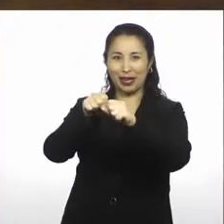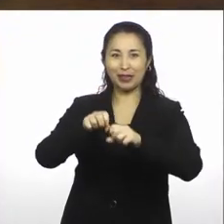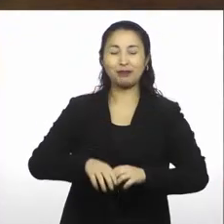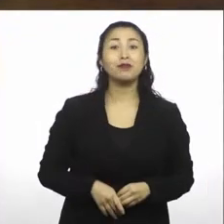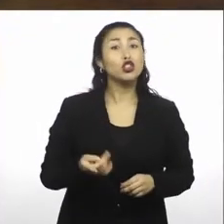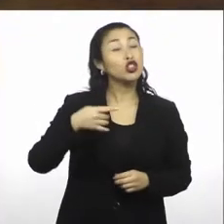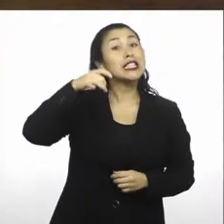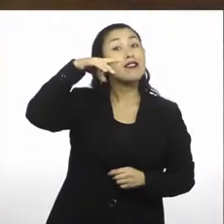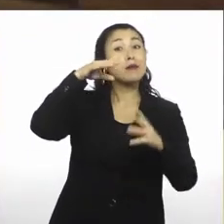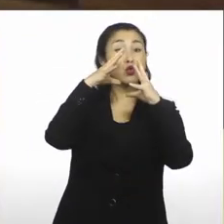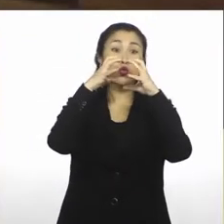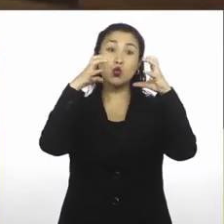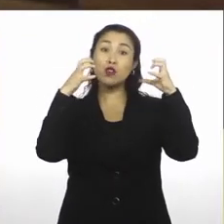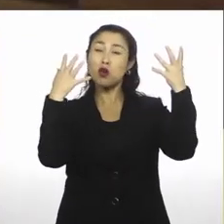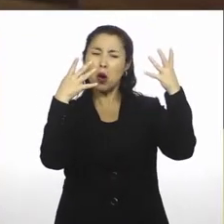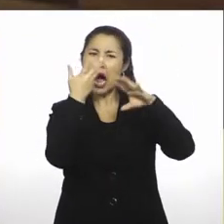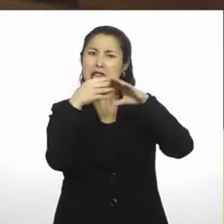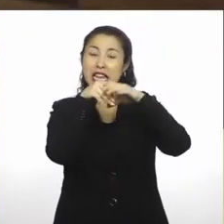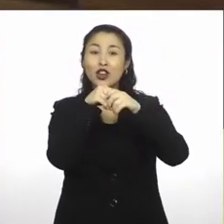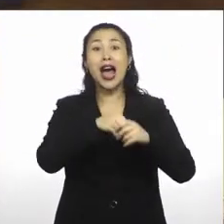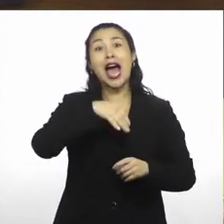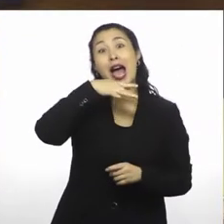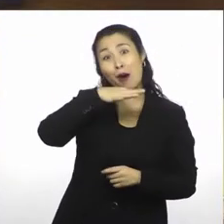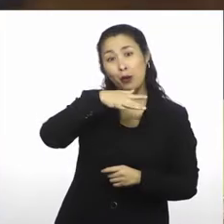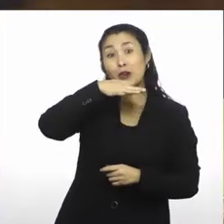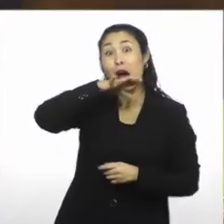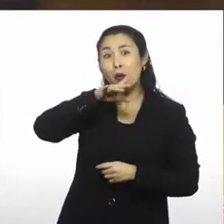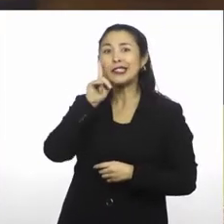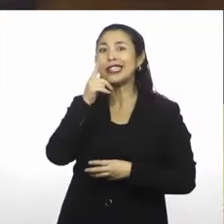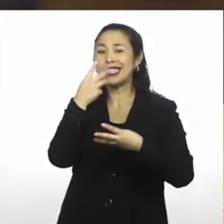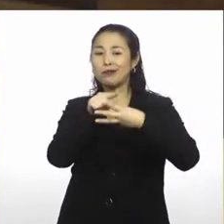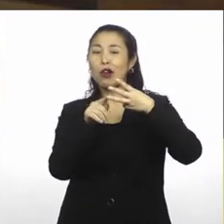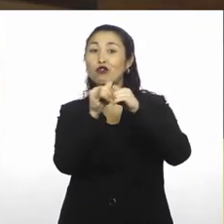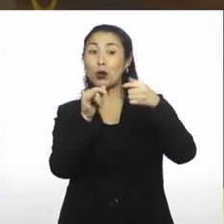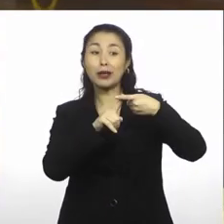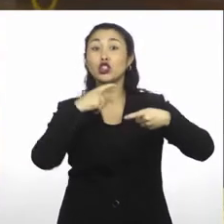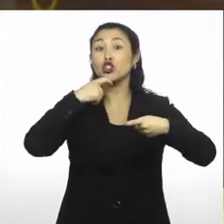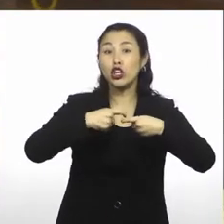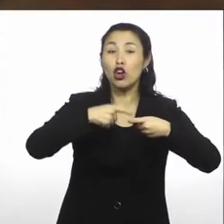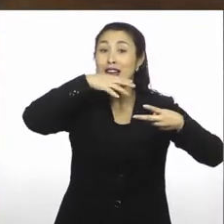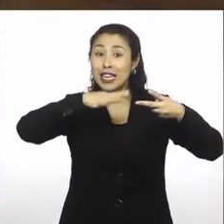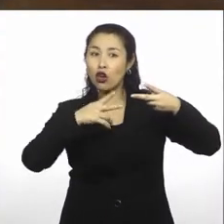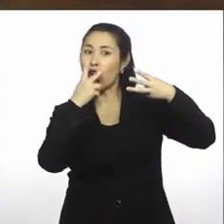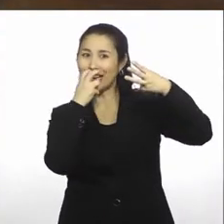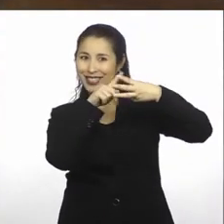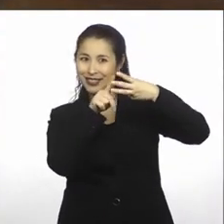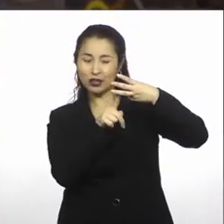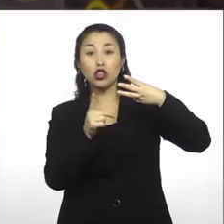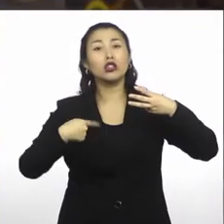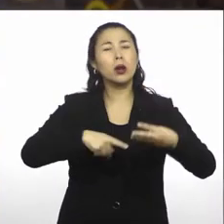las nubes están hechas de agua, pero el agua la podemos encontrar tres estados de la materia. Sólido, líquido y gaseoso. Entonces tenemos que